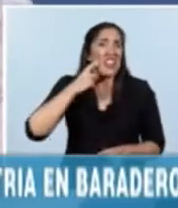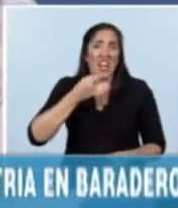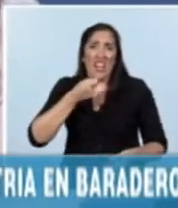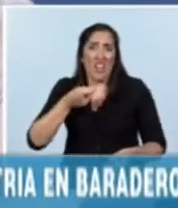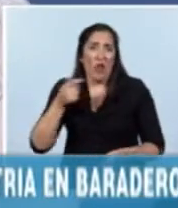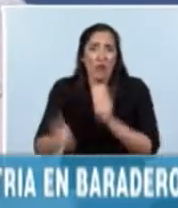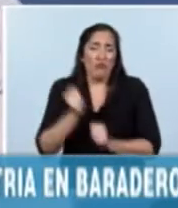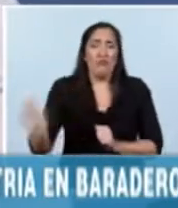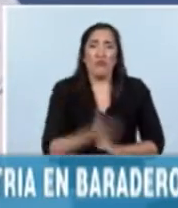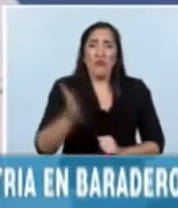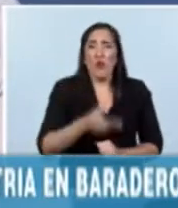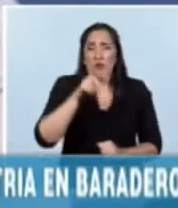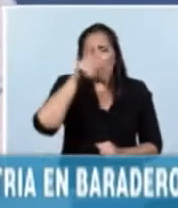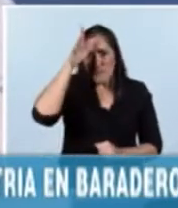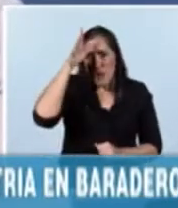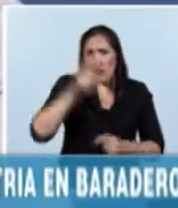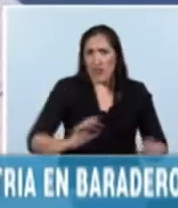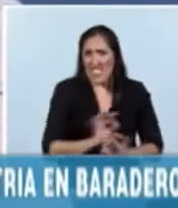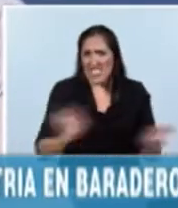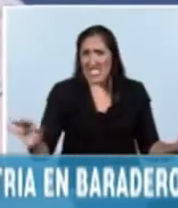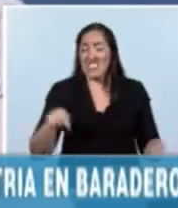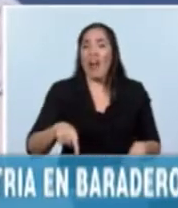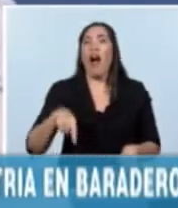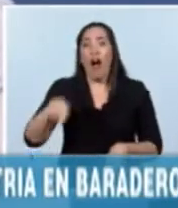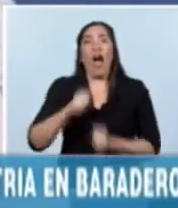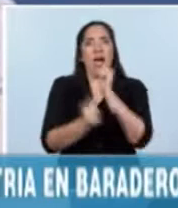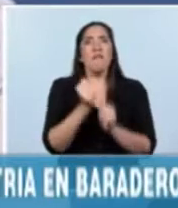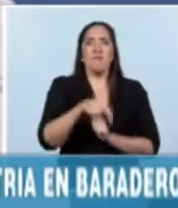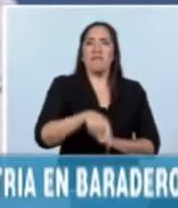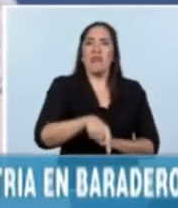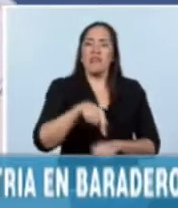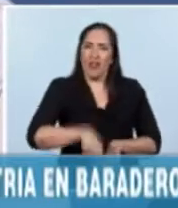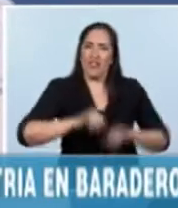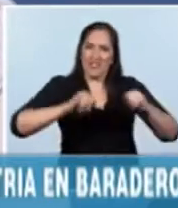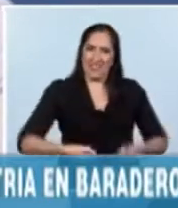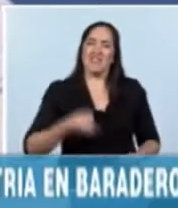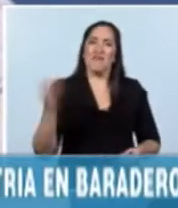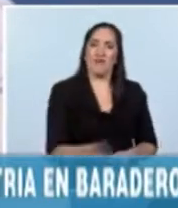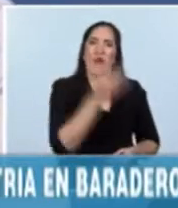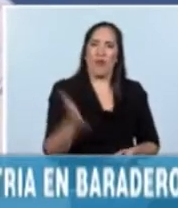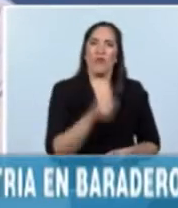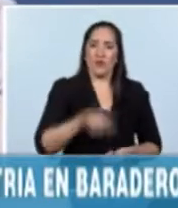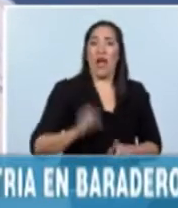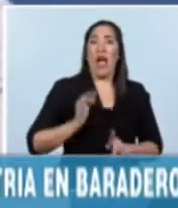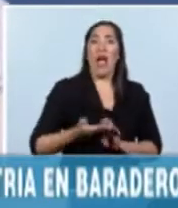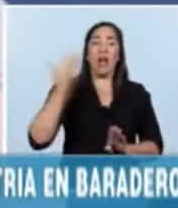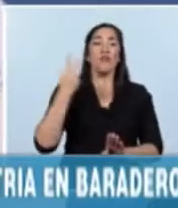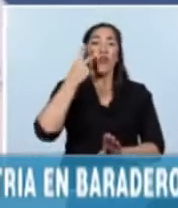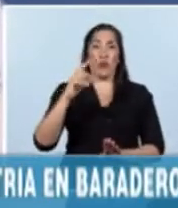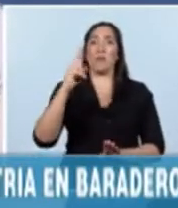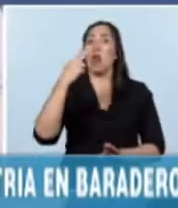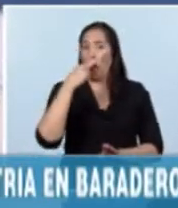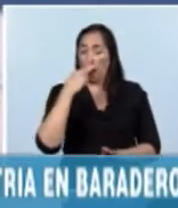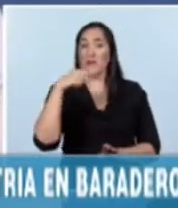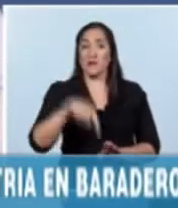Bueno, ahora esta empresa comenzó a producir en el país a partir del año 2011 y hoy